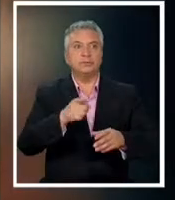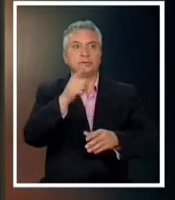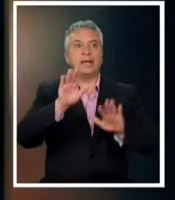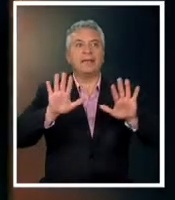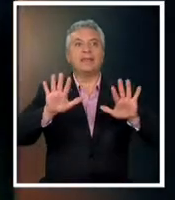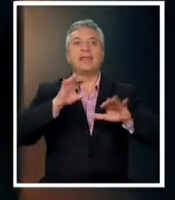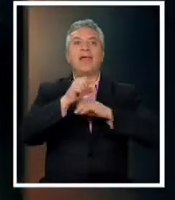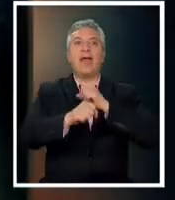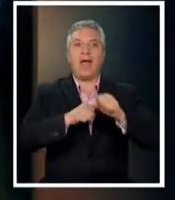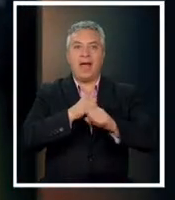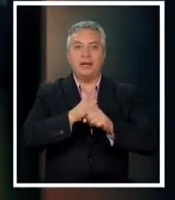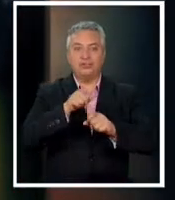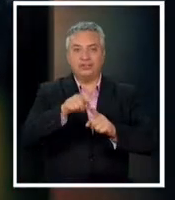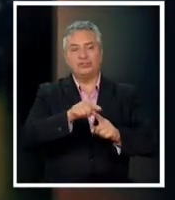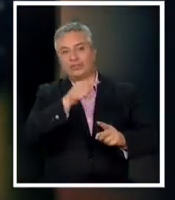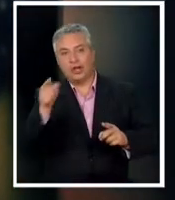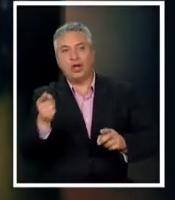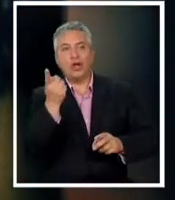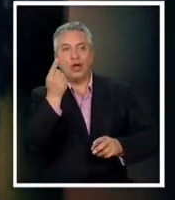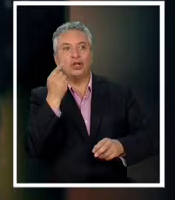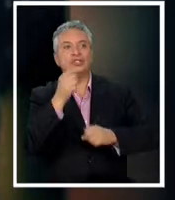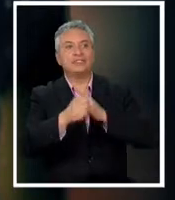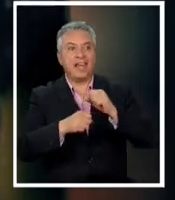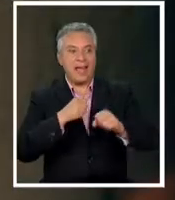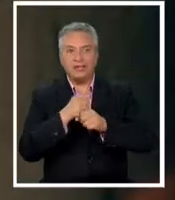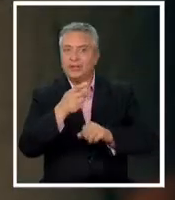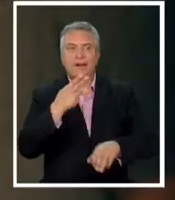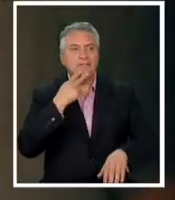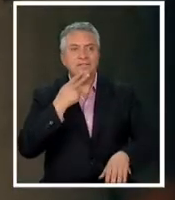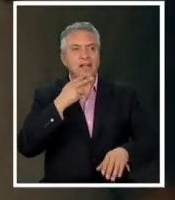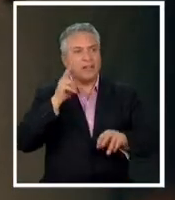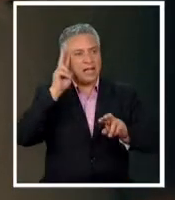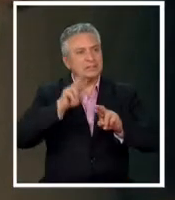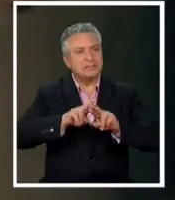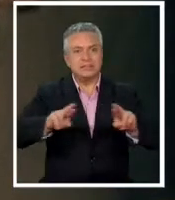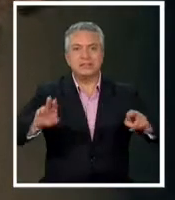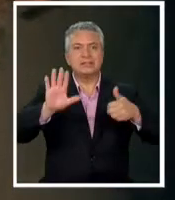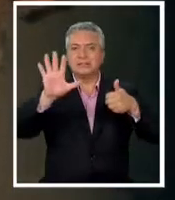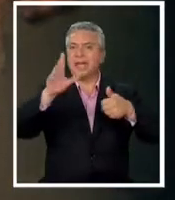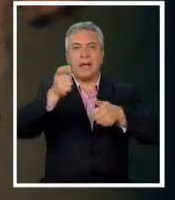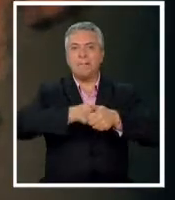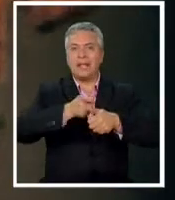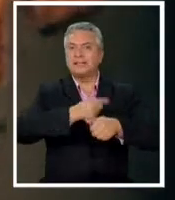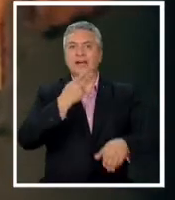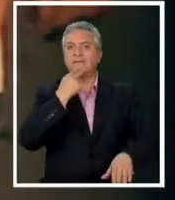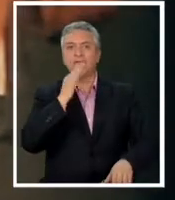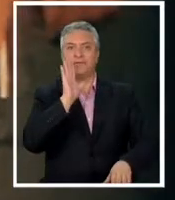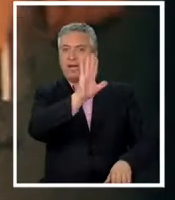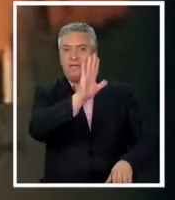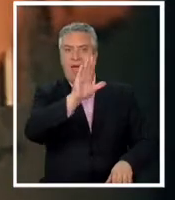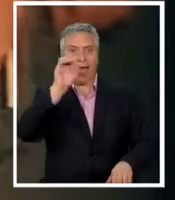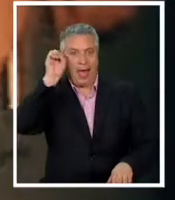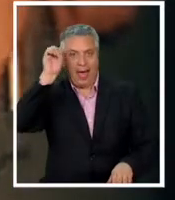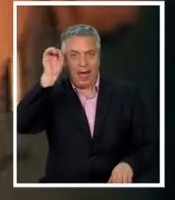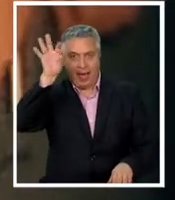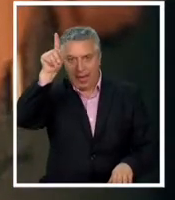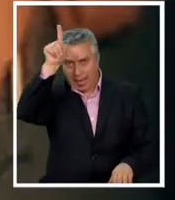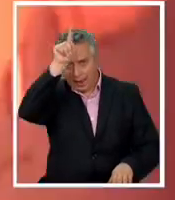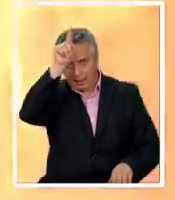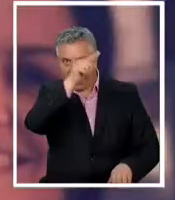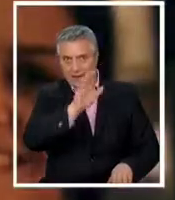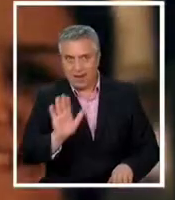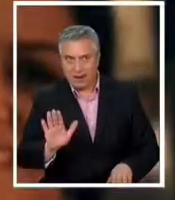10 años y lara valentina de 11 vivían tranquilamente hace 6 meses en alemania sin embargo todo